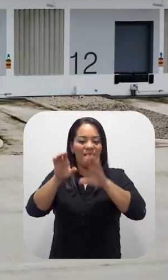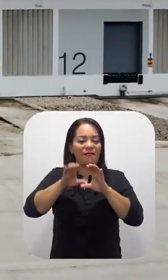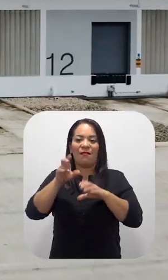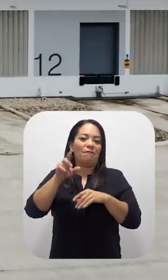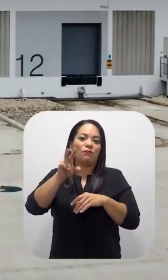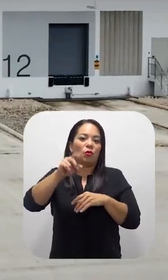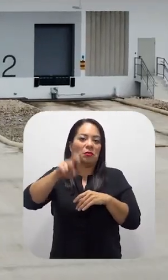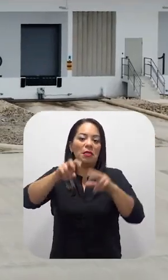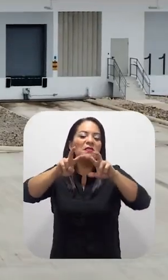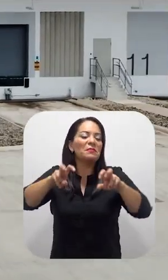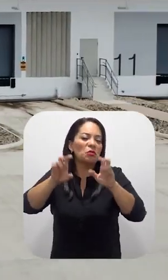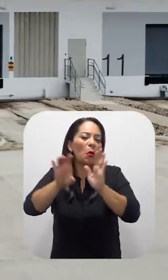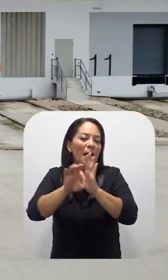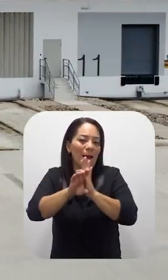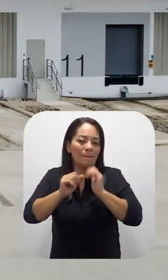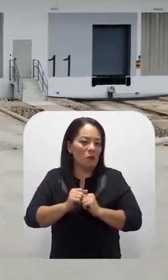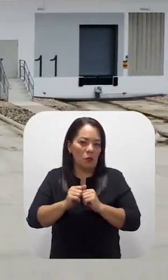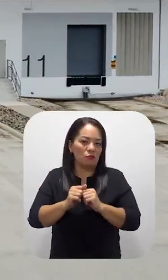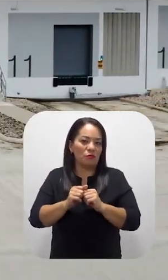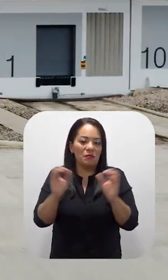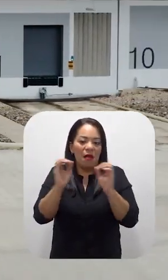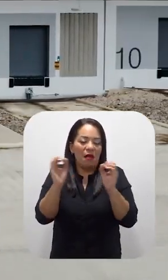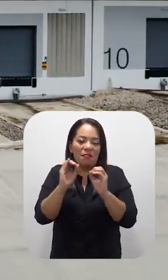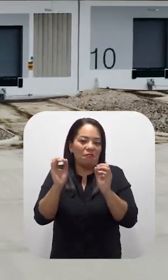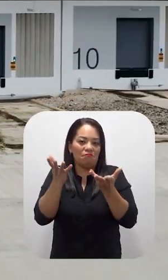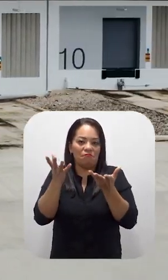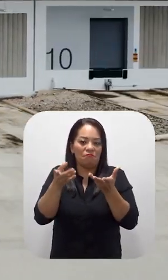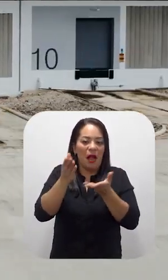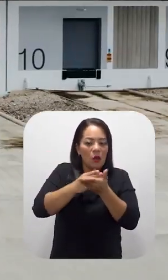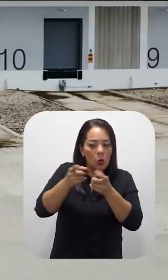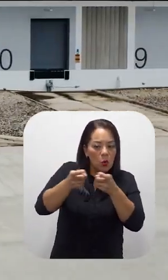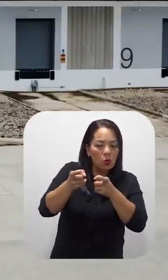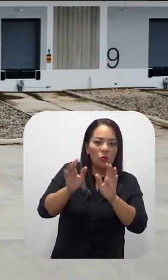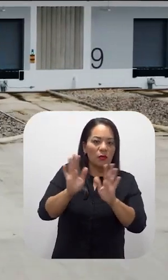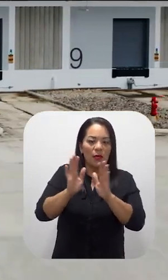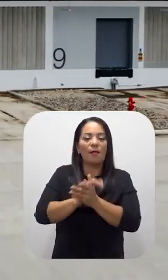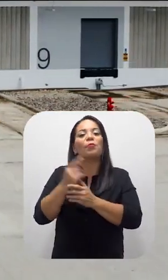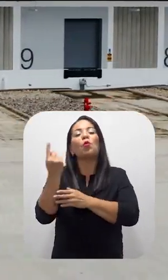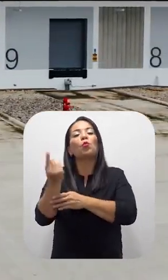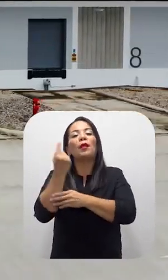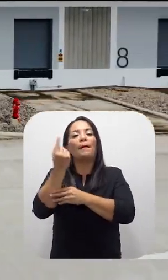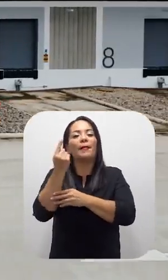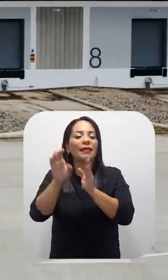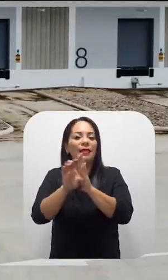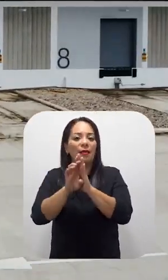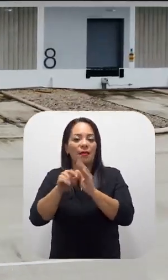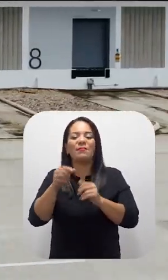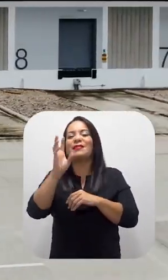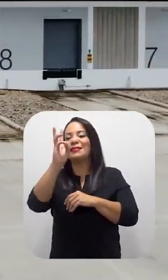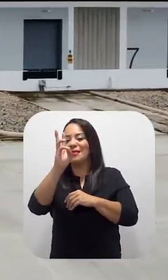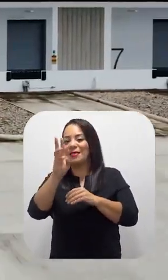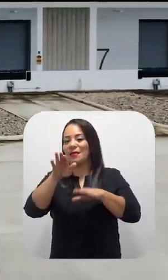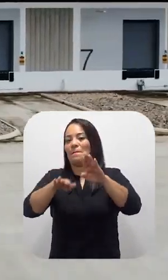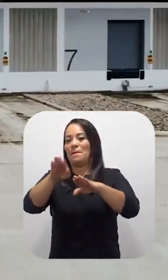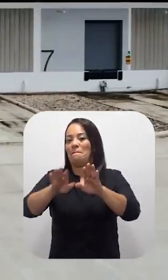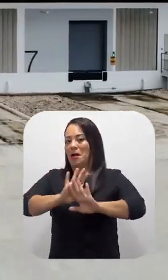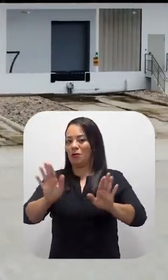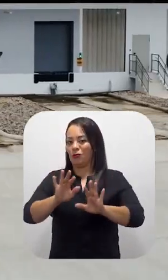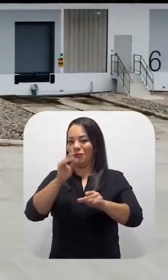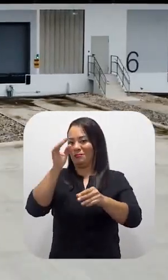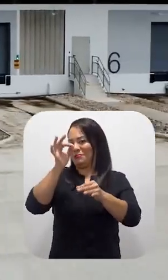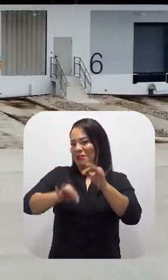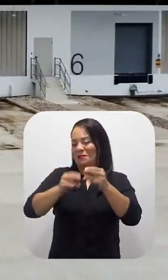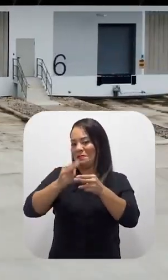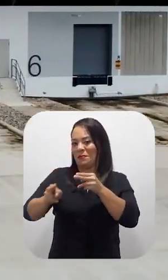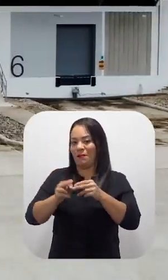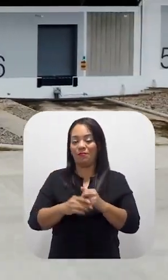transporte de carga no requiera de inspección física por ninguna autoridad de control. Únicamente se realizarán seis pasos y